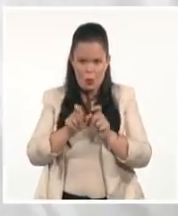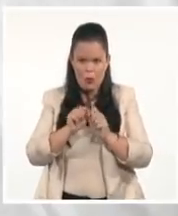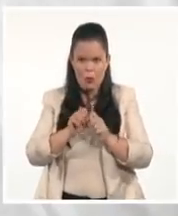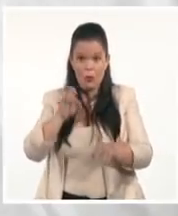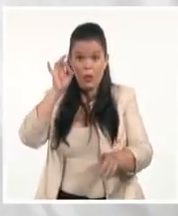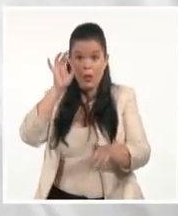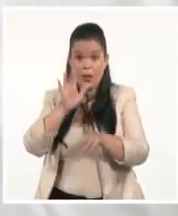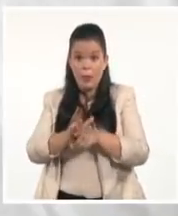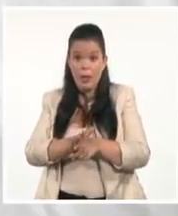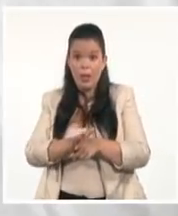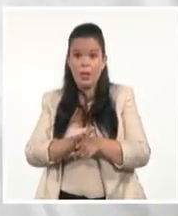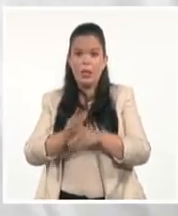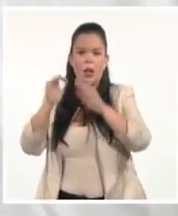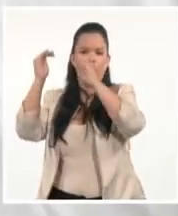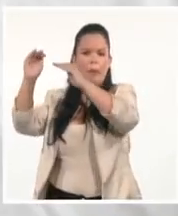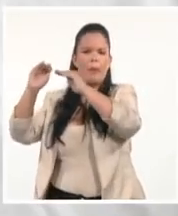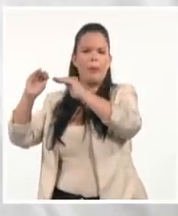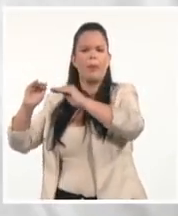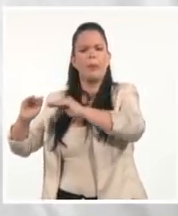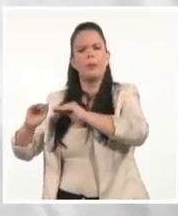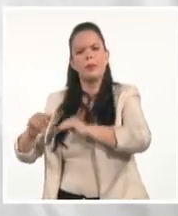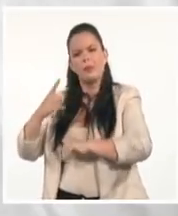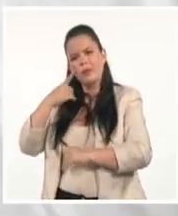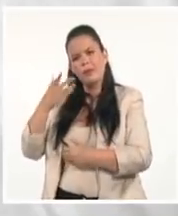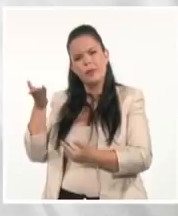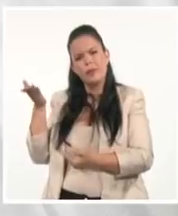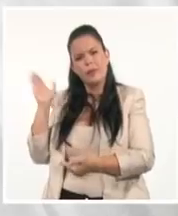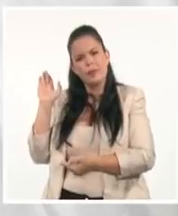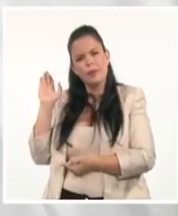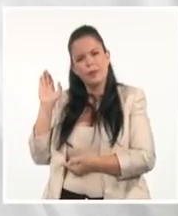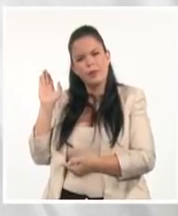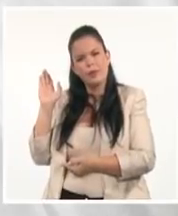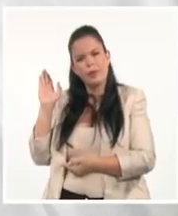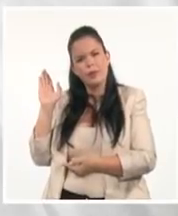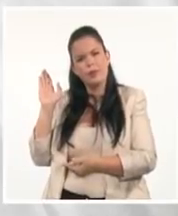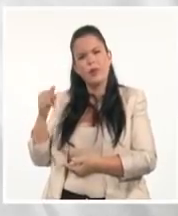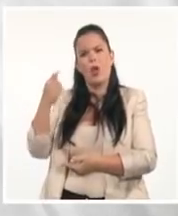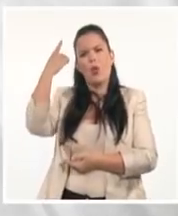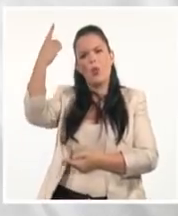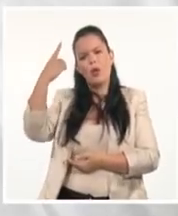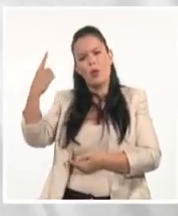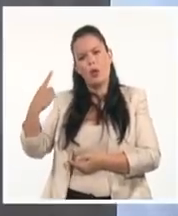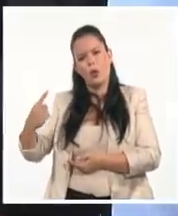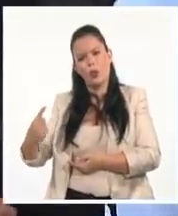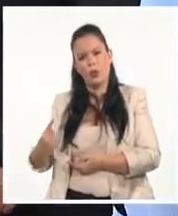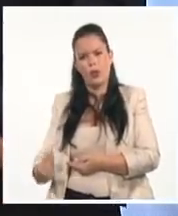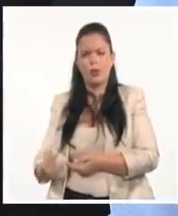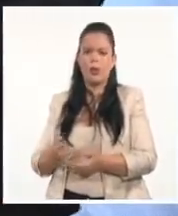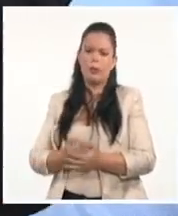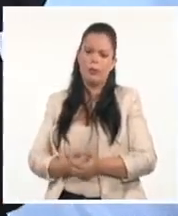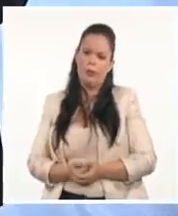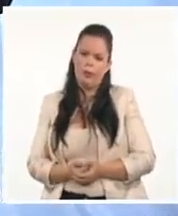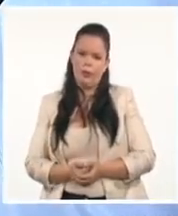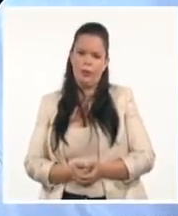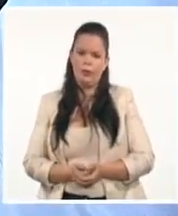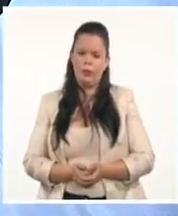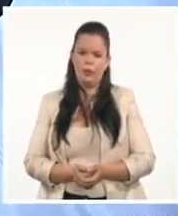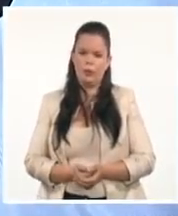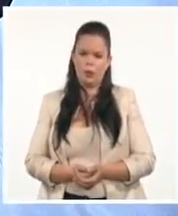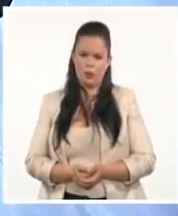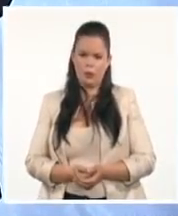dos en Matanzas y una en cada una de esas provincias. En Mayabeque, Artemisa, Granma, Pinar, Camagüey, Santa Espíritus y también